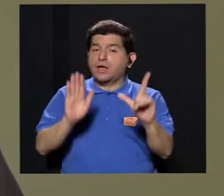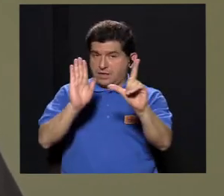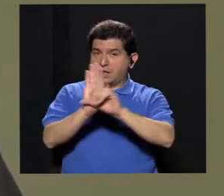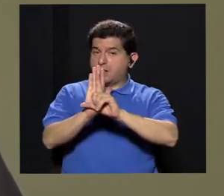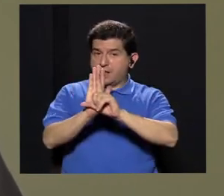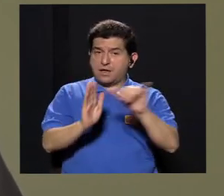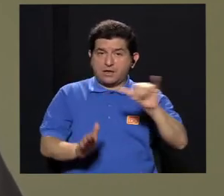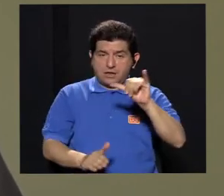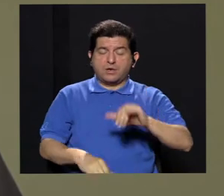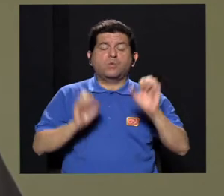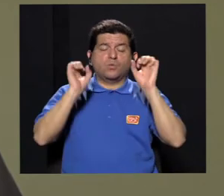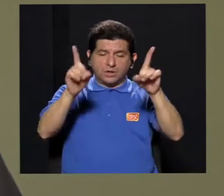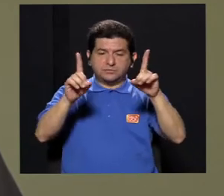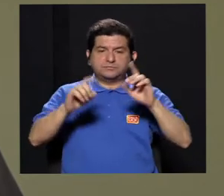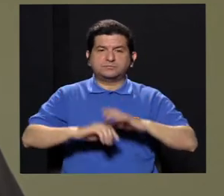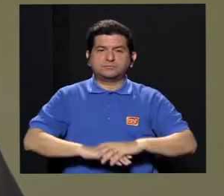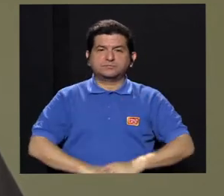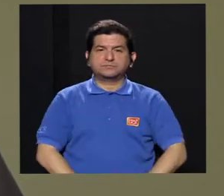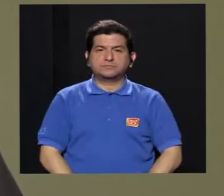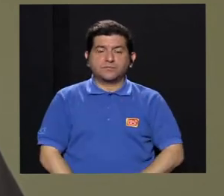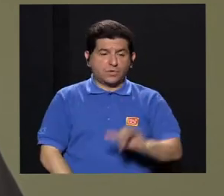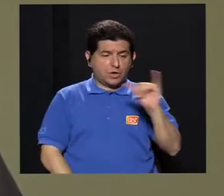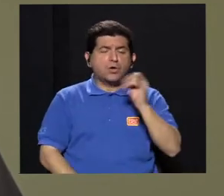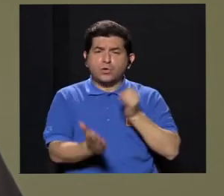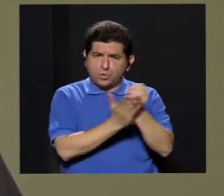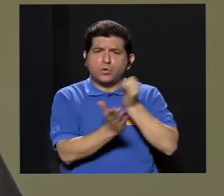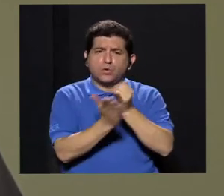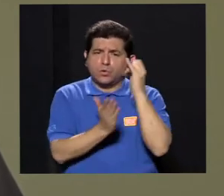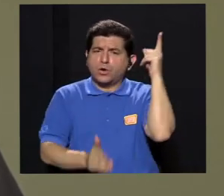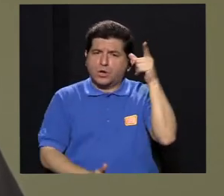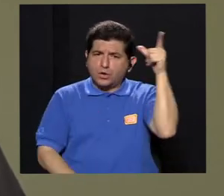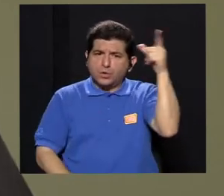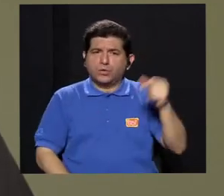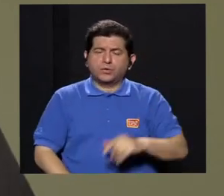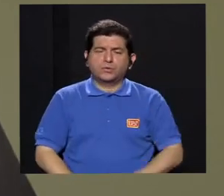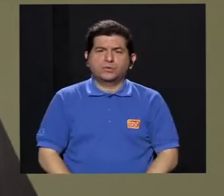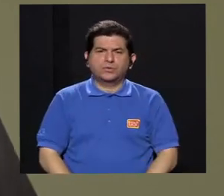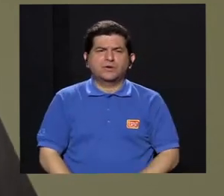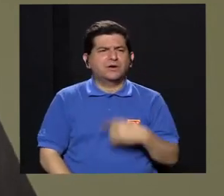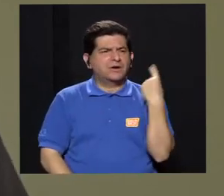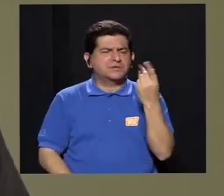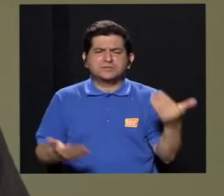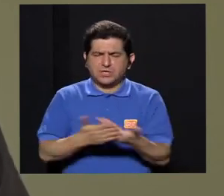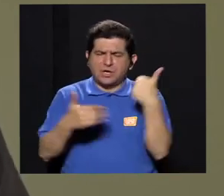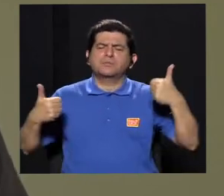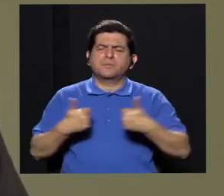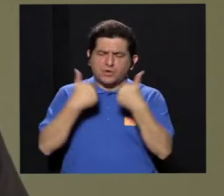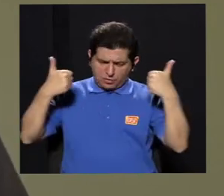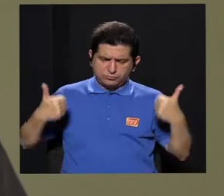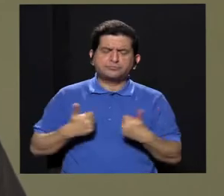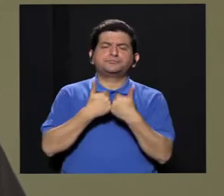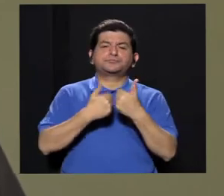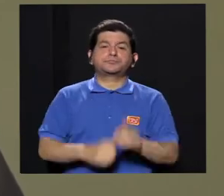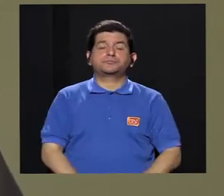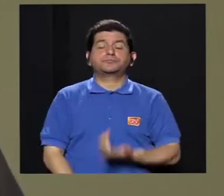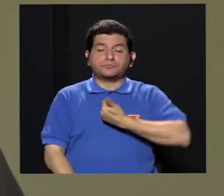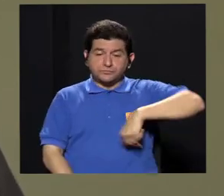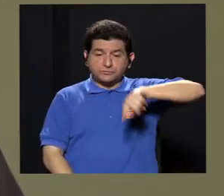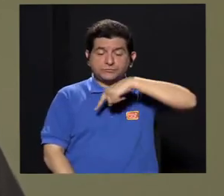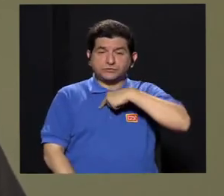en términos de legislación y en términos de educación, y también de investigación, por supuesto. Entonces, siempre hay nuevos retos.